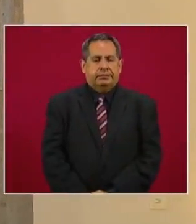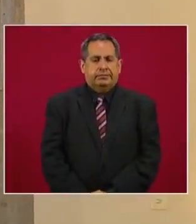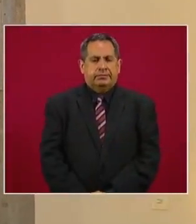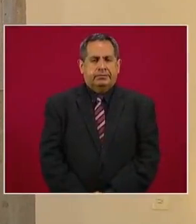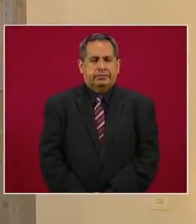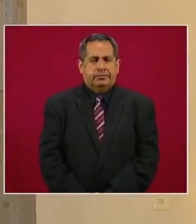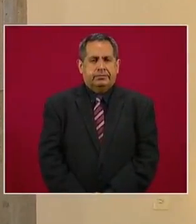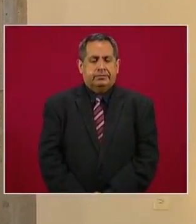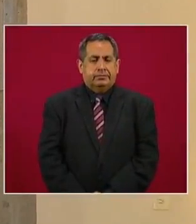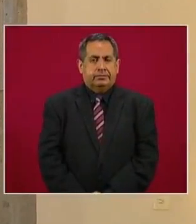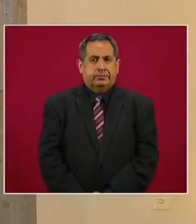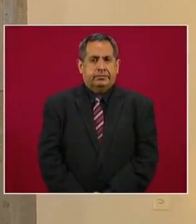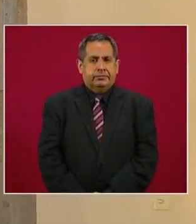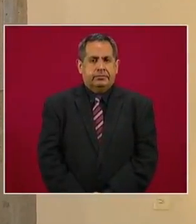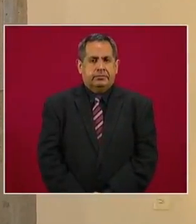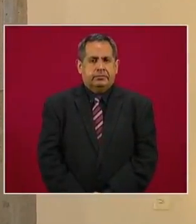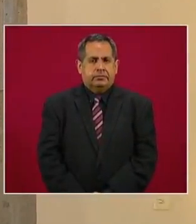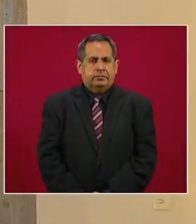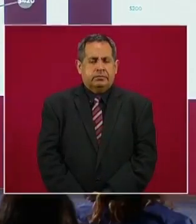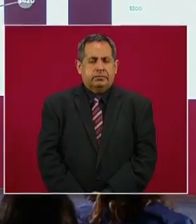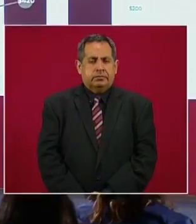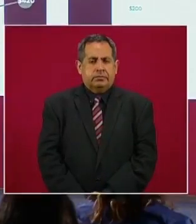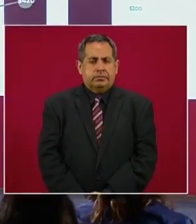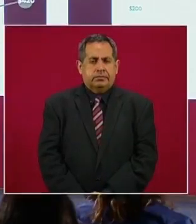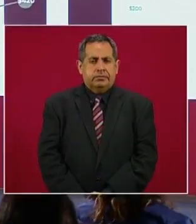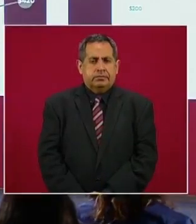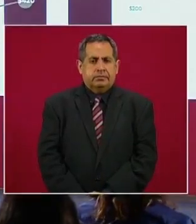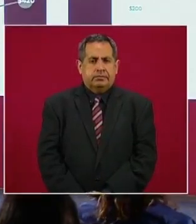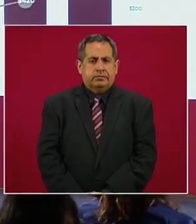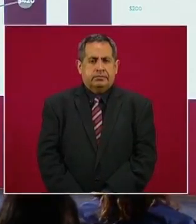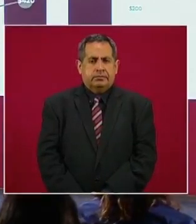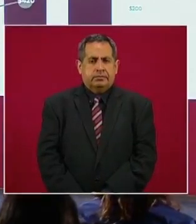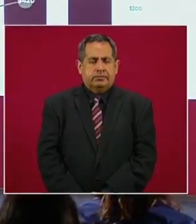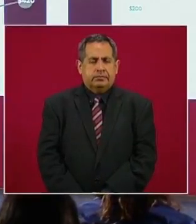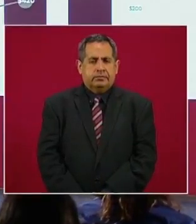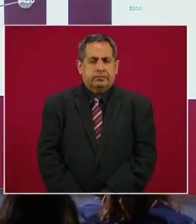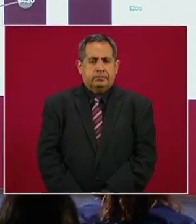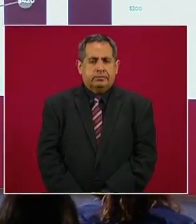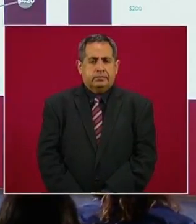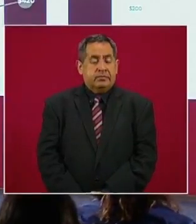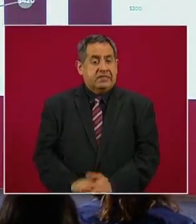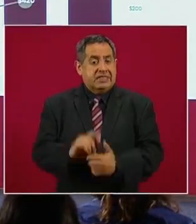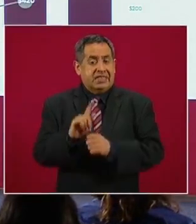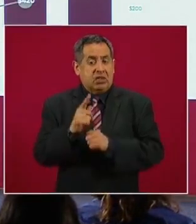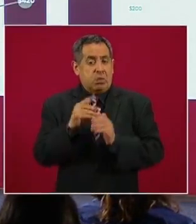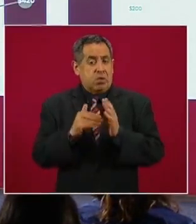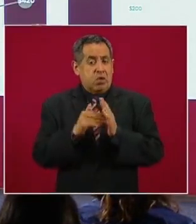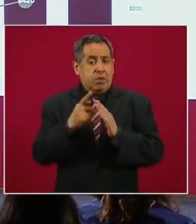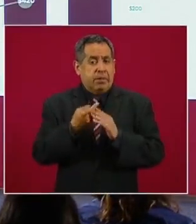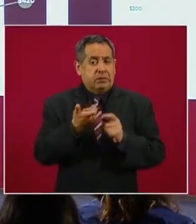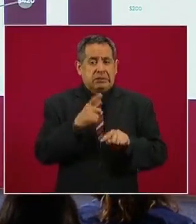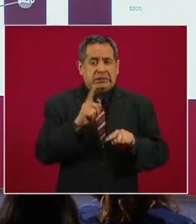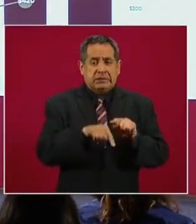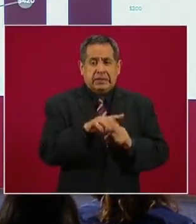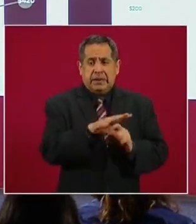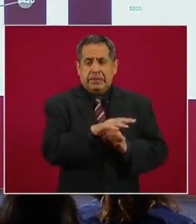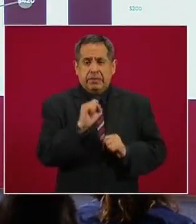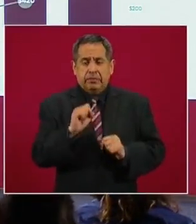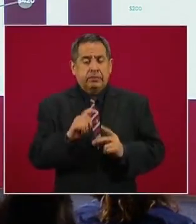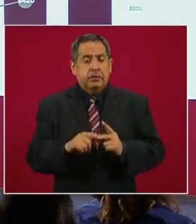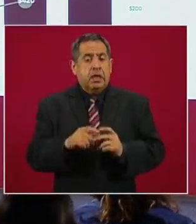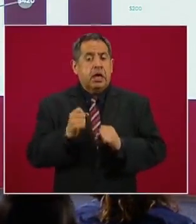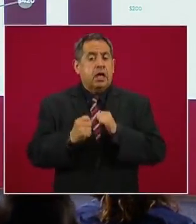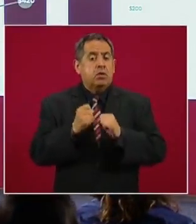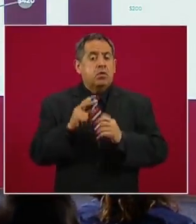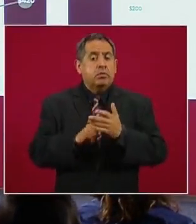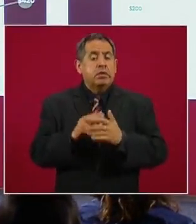Montos bloqueados. Vean ustedes, el dos mil 18, 71 millones de pesos. Aquí el dos mil 19,